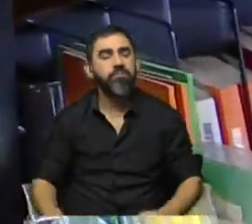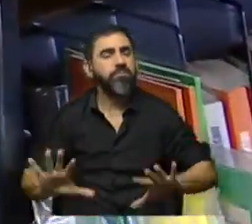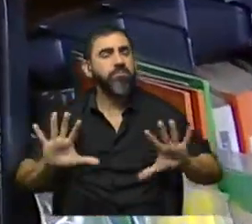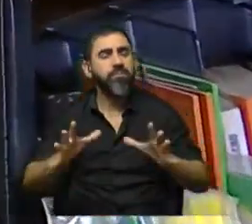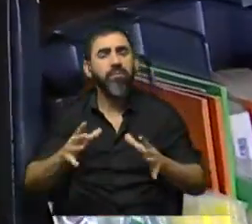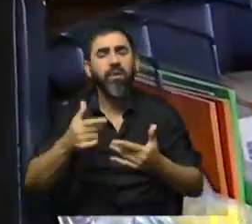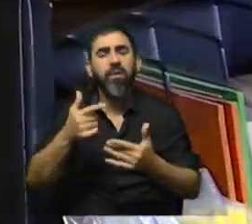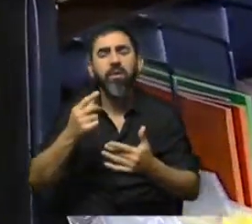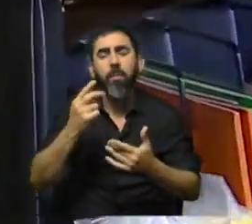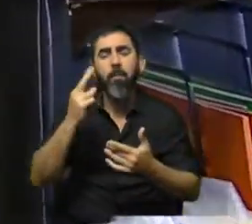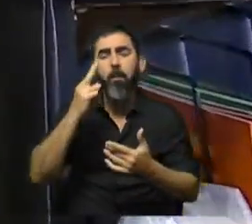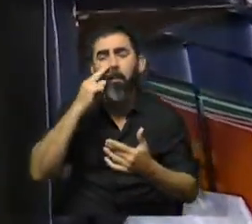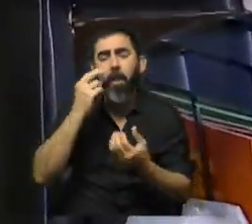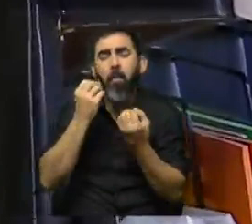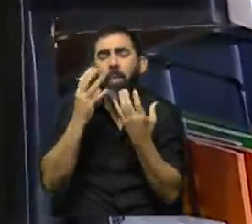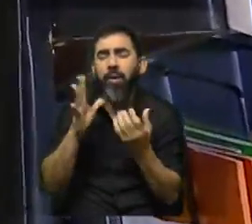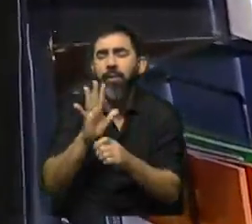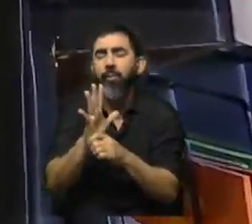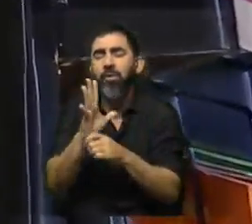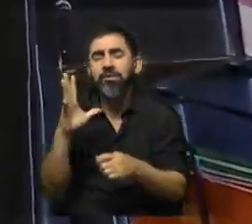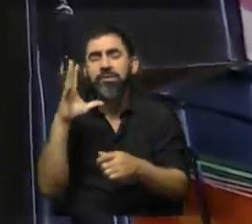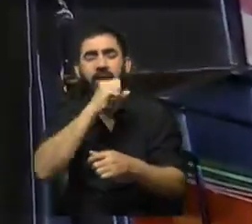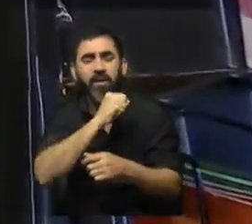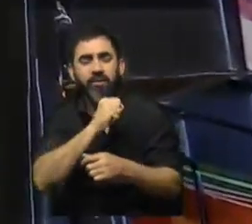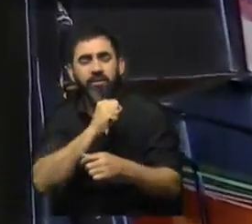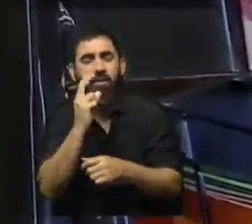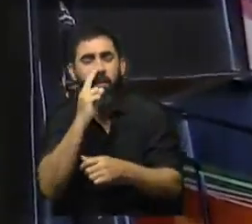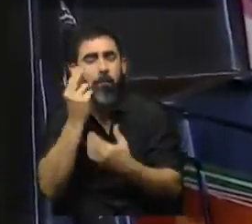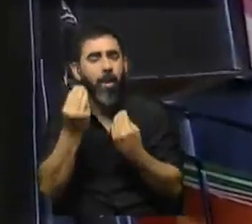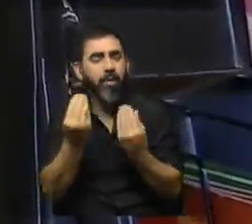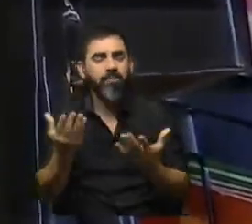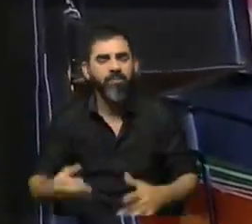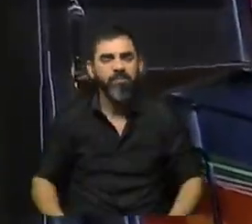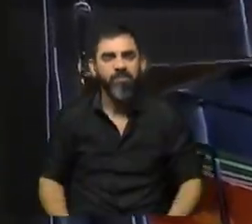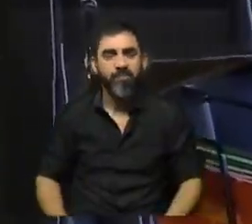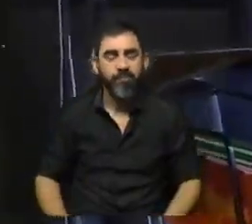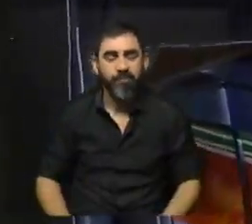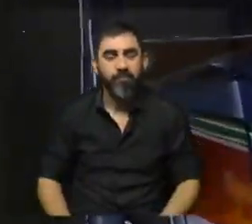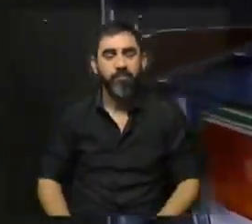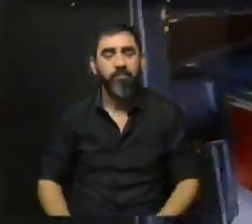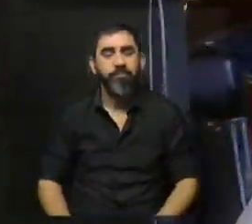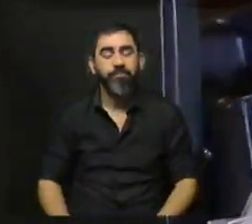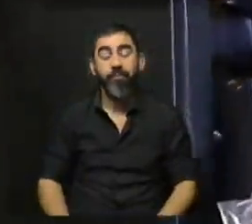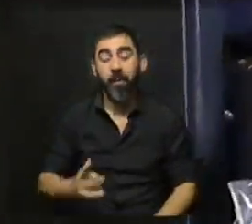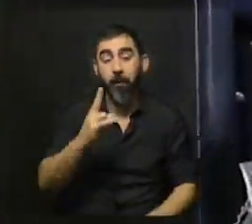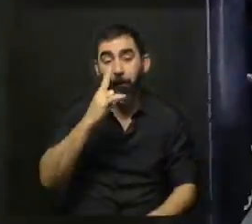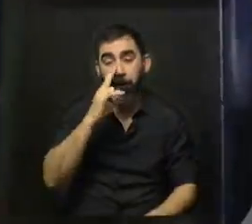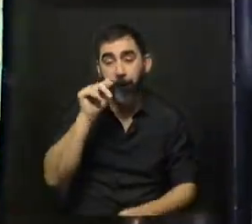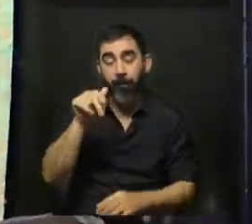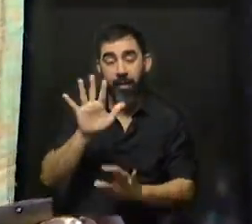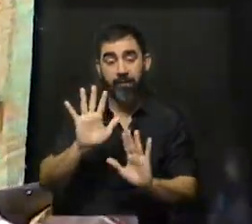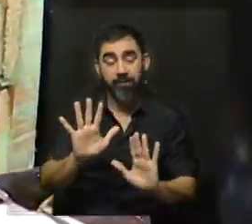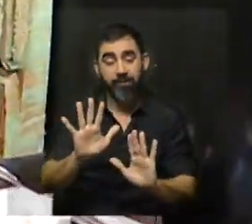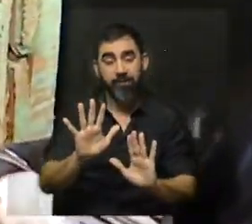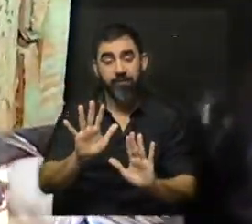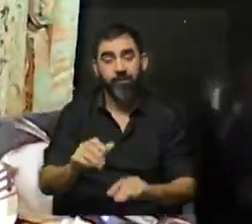arriba? ¿Cuál es el secreto de ese que tiene como, no sé, un crocantito arriba? Bueno, el pan marsellés, como decía,